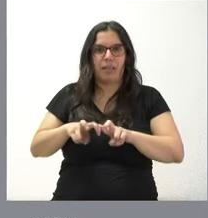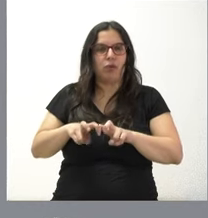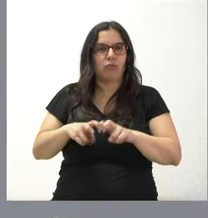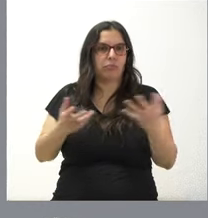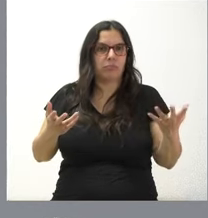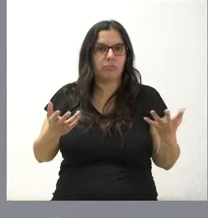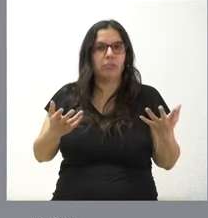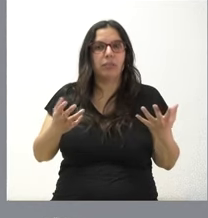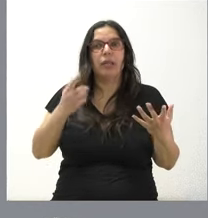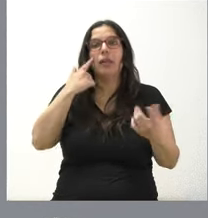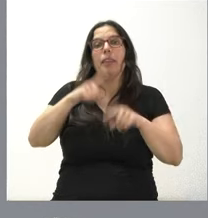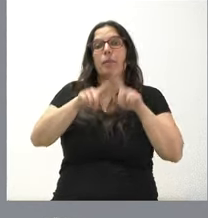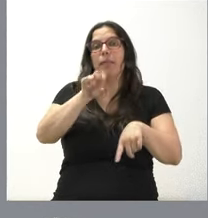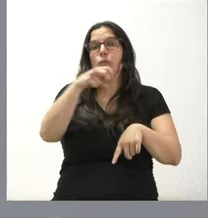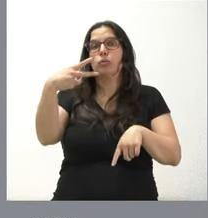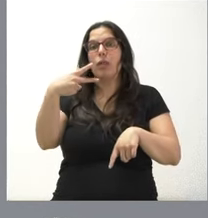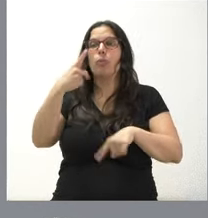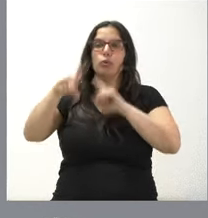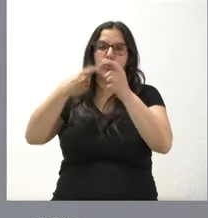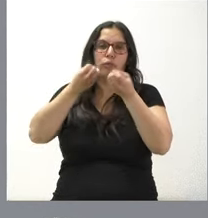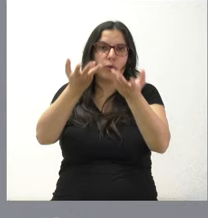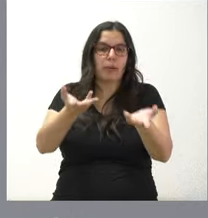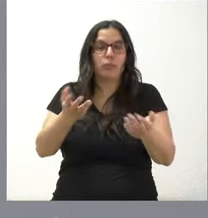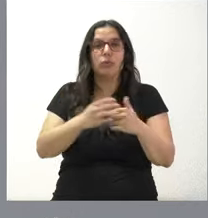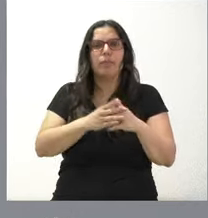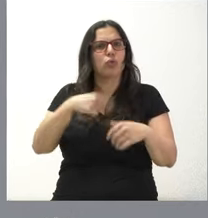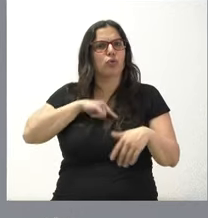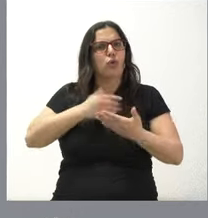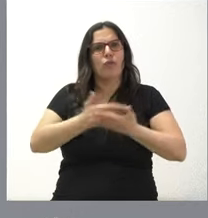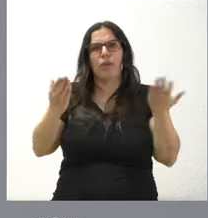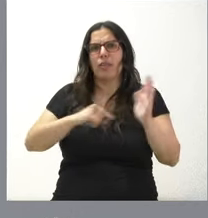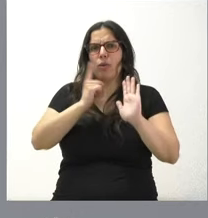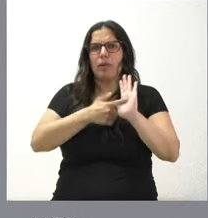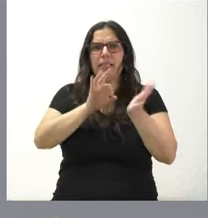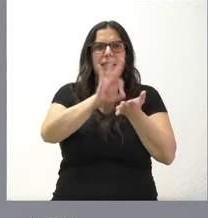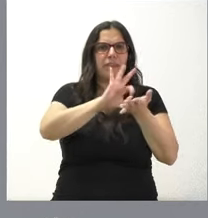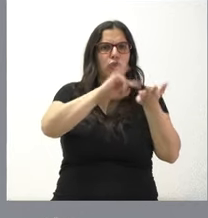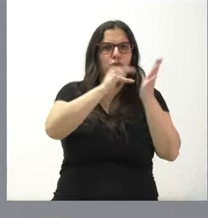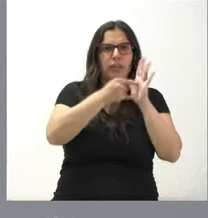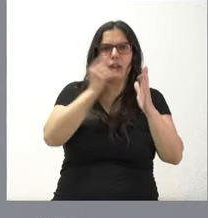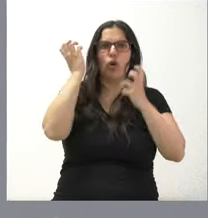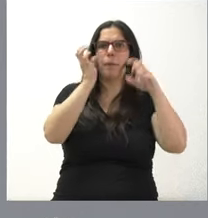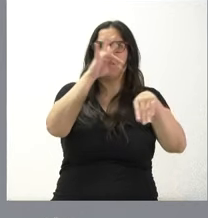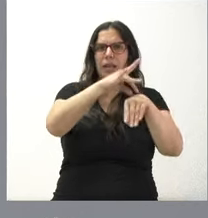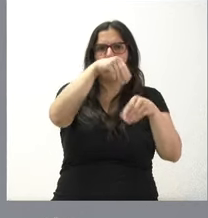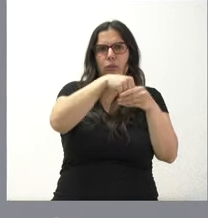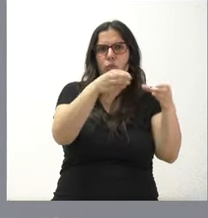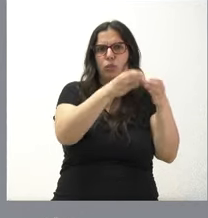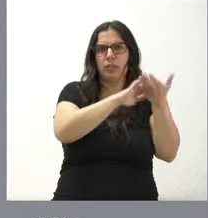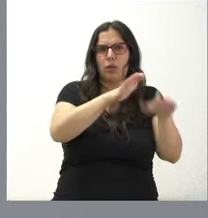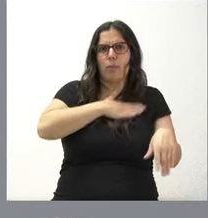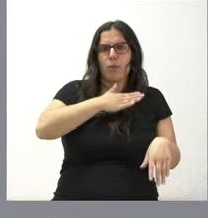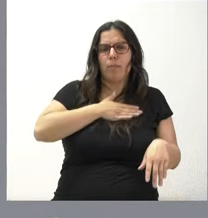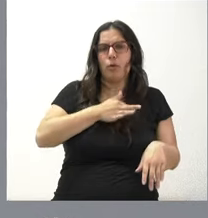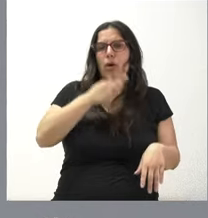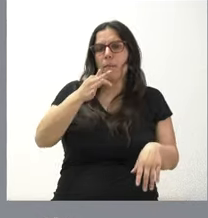y, del resultado del mismo, los informaremos con todo detalle. Tenemos plena confianza en los servicios técnicos veterinarios de la Junta de Castilla y León y creemos, además, que la